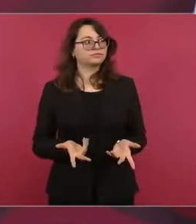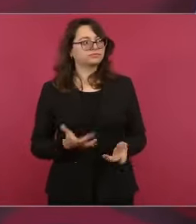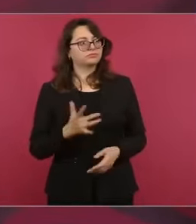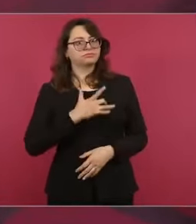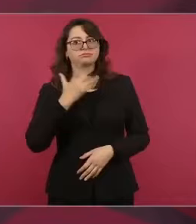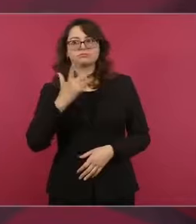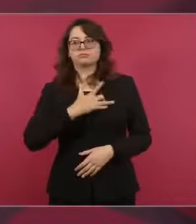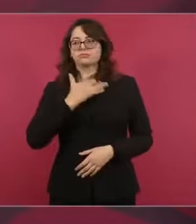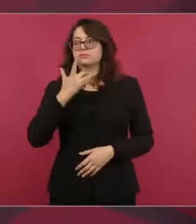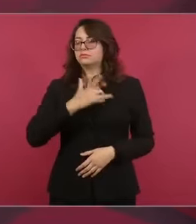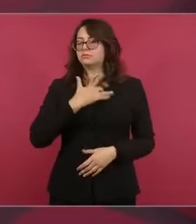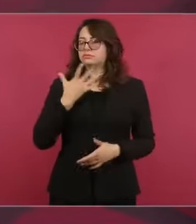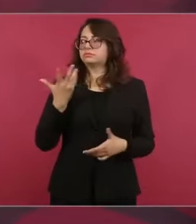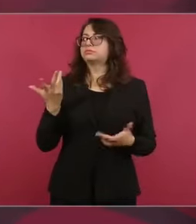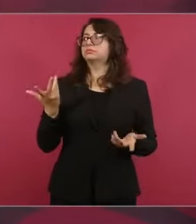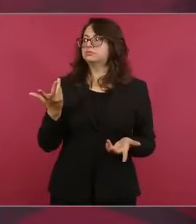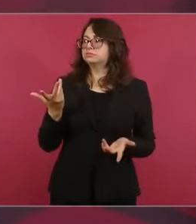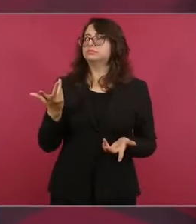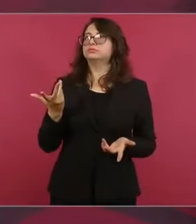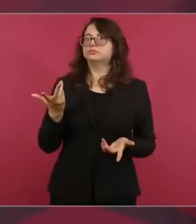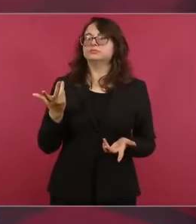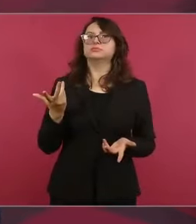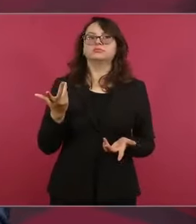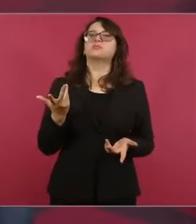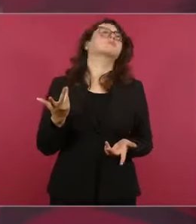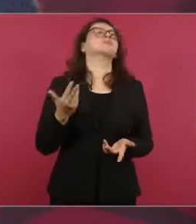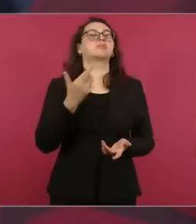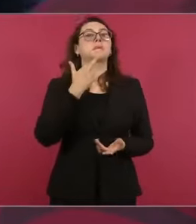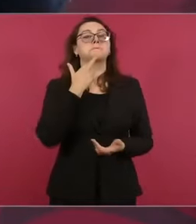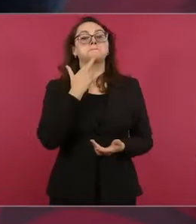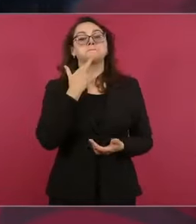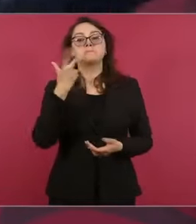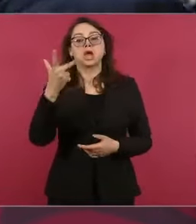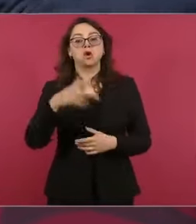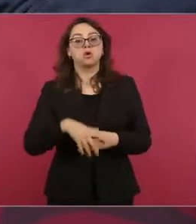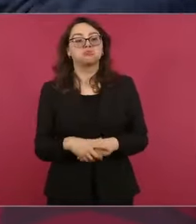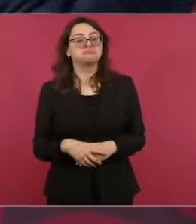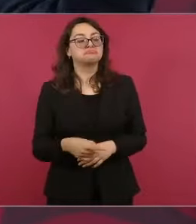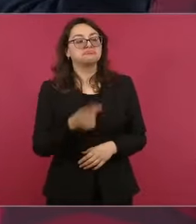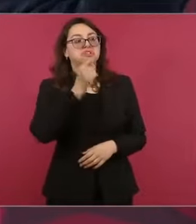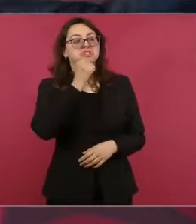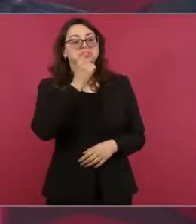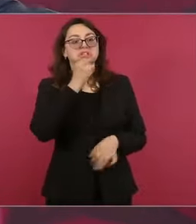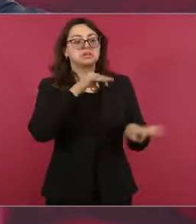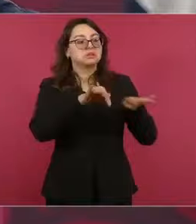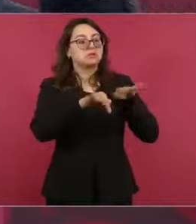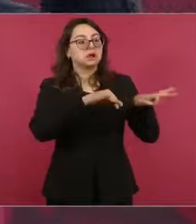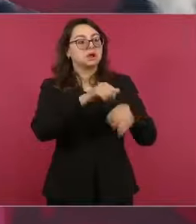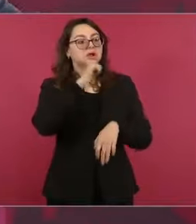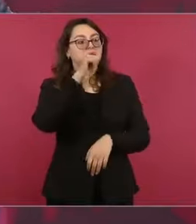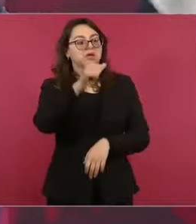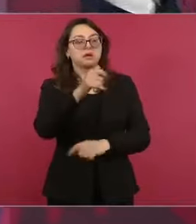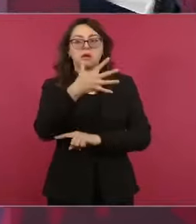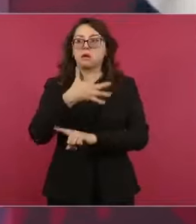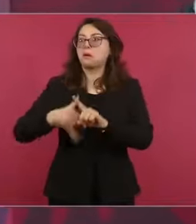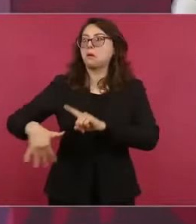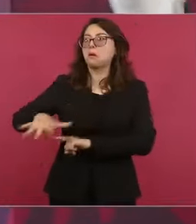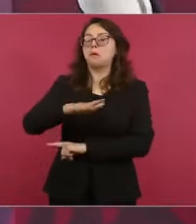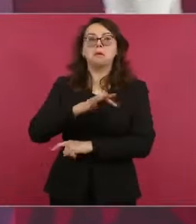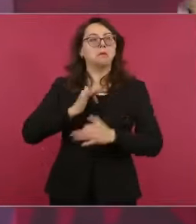Estábamos en esos tiempos mejor cuando se daban esos campos. Ahora que dicen